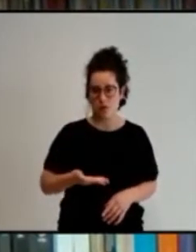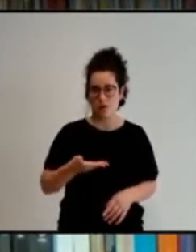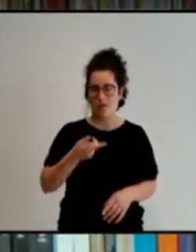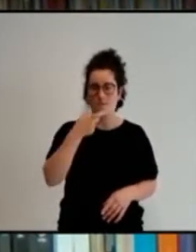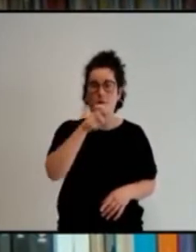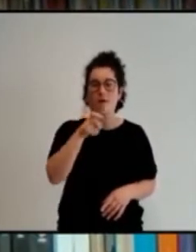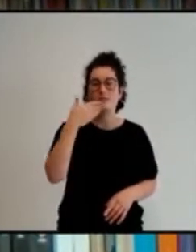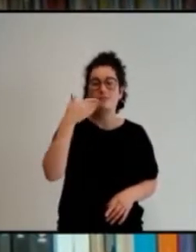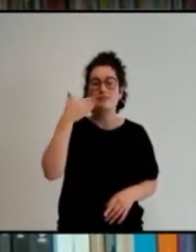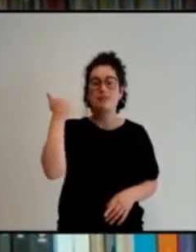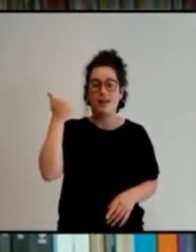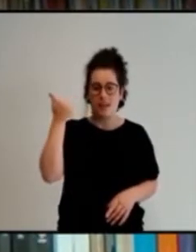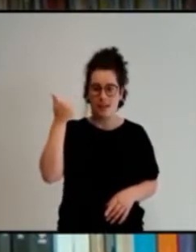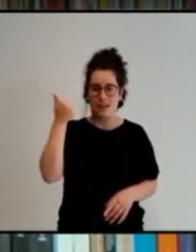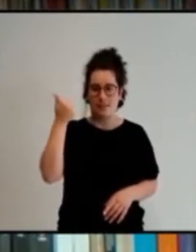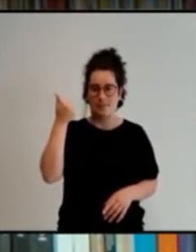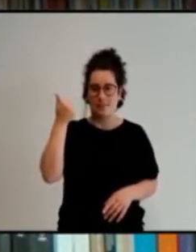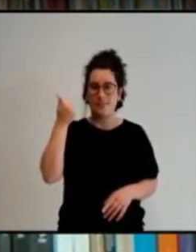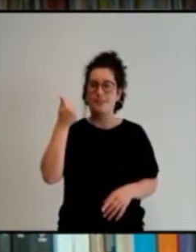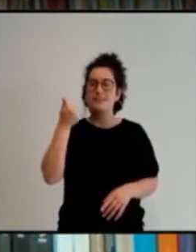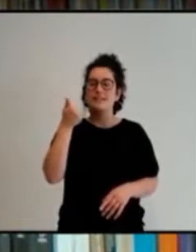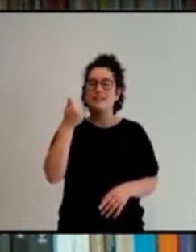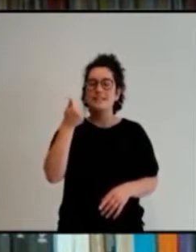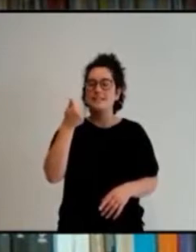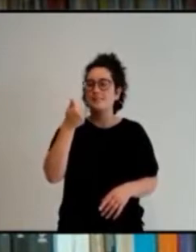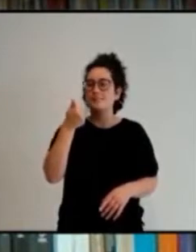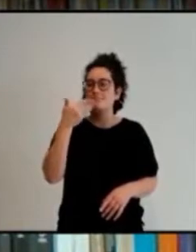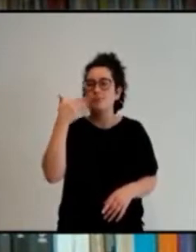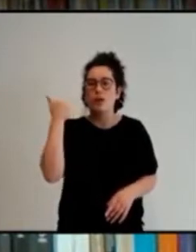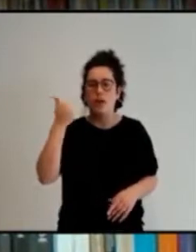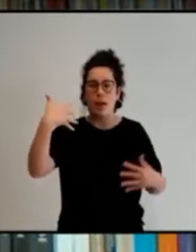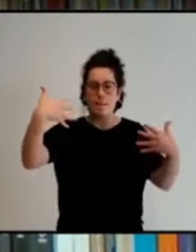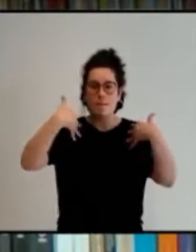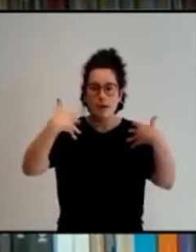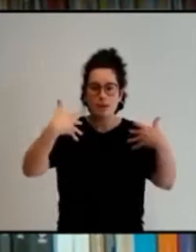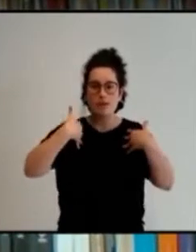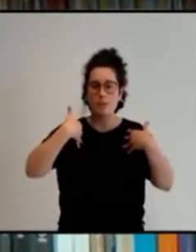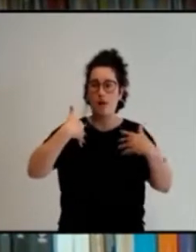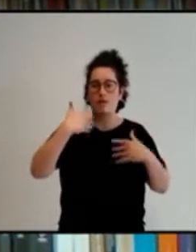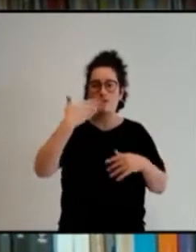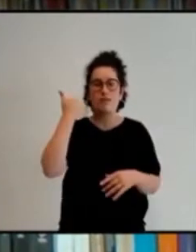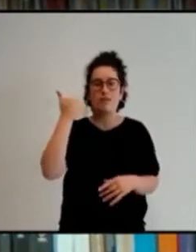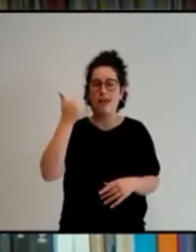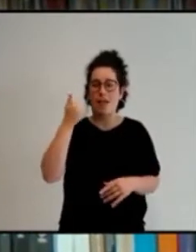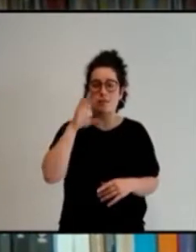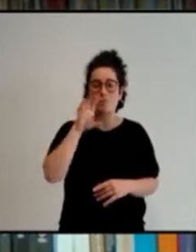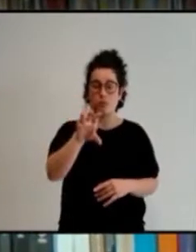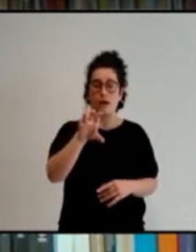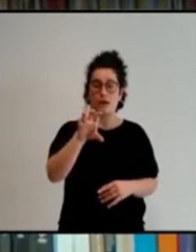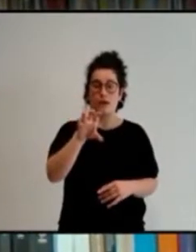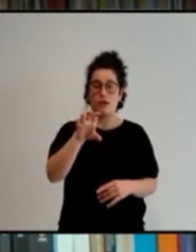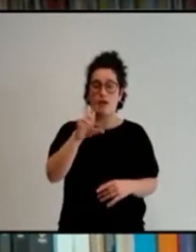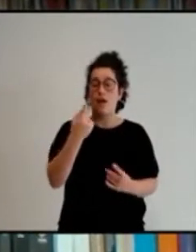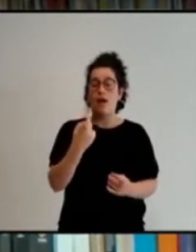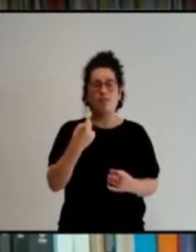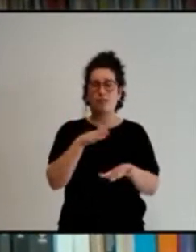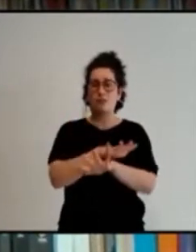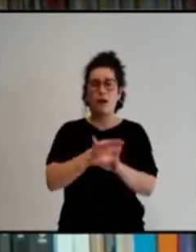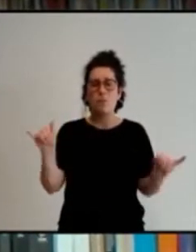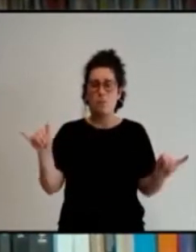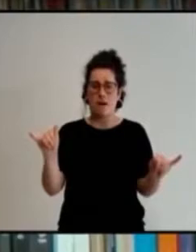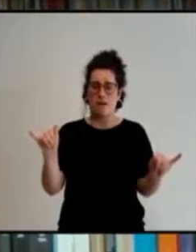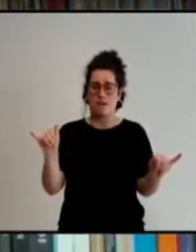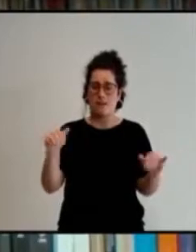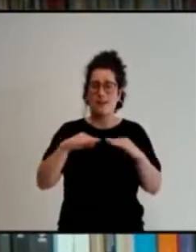víctimas, la dignidad de un país que merece una paz estable y duradera y quienes estamos